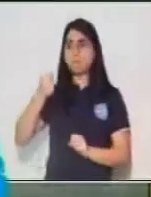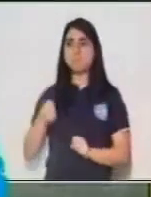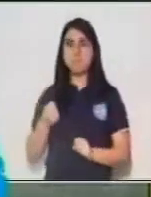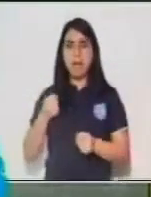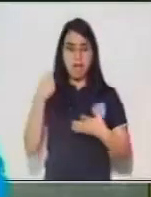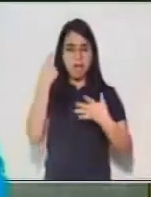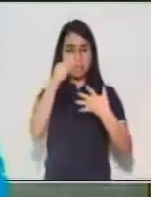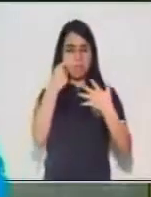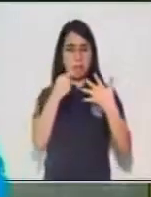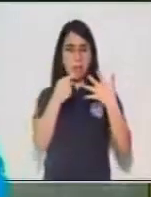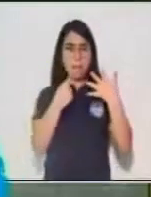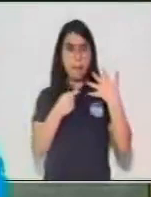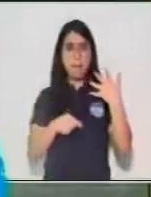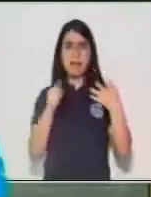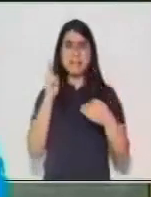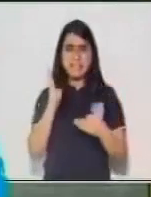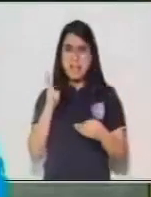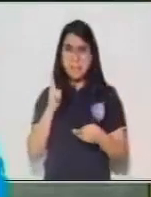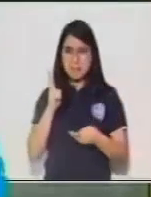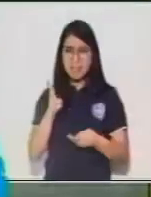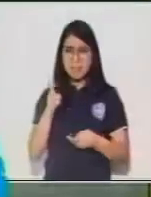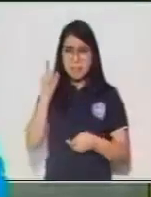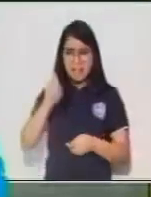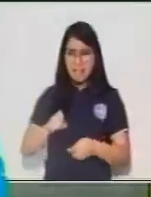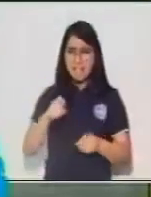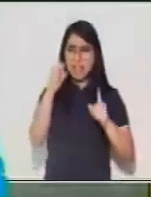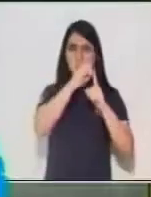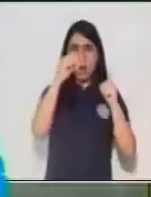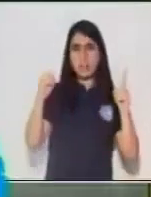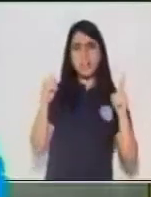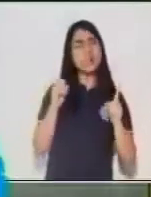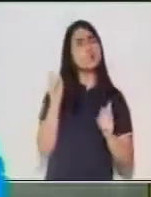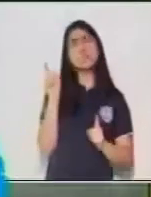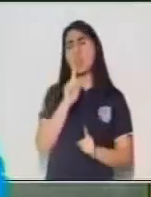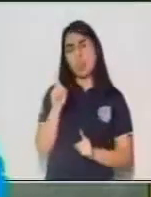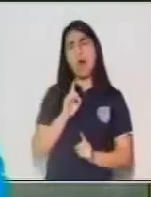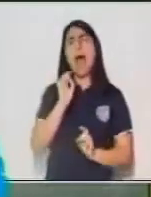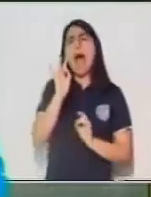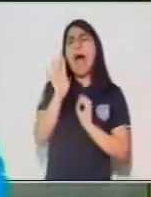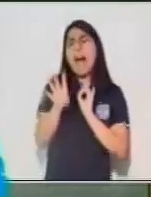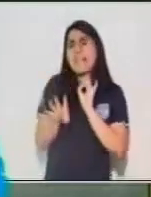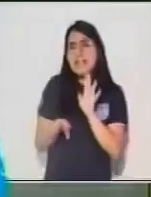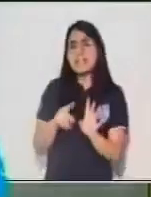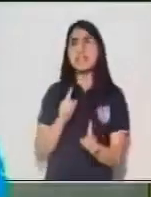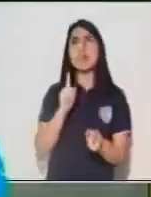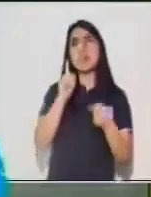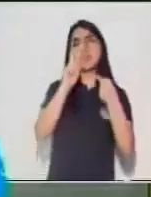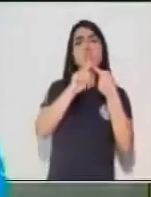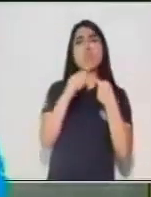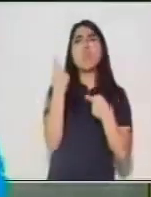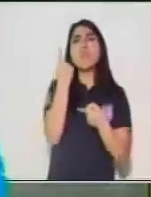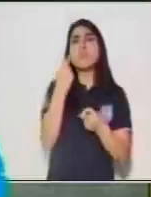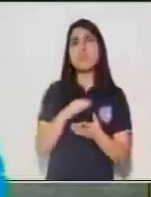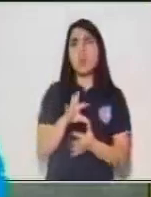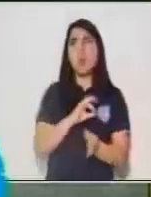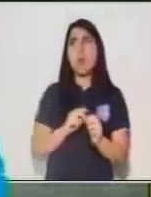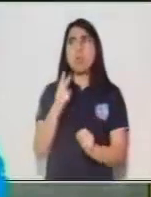modificador directo y el núcleo y no pueden estar los otros dos, o bien pueden estar tres y la aposición no. Entonces,